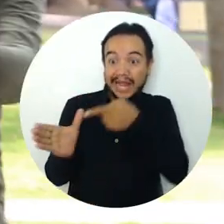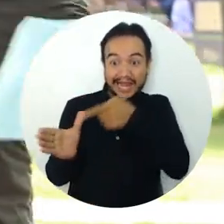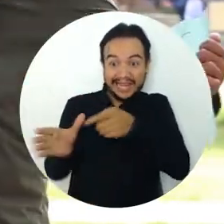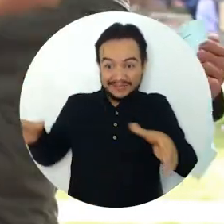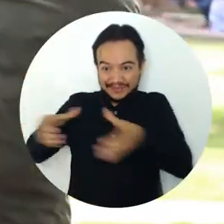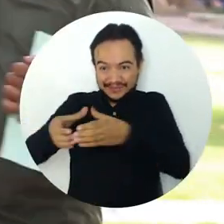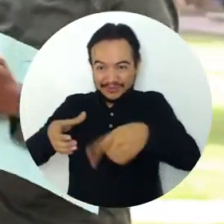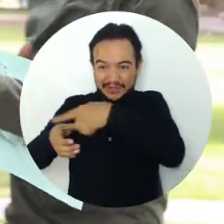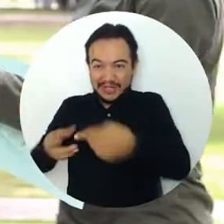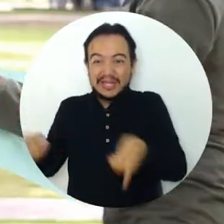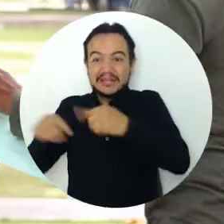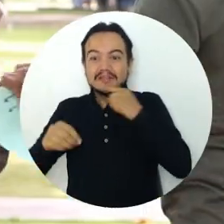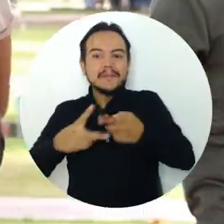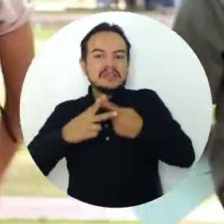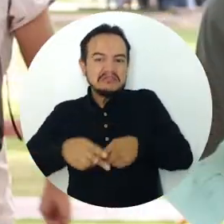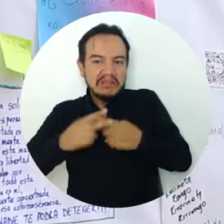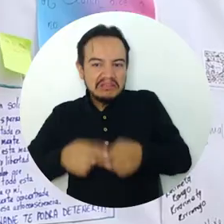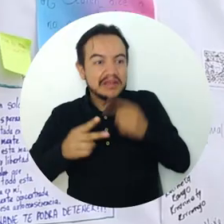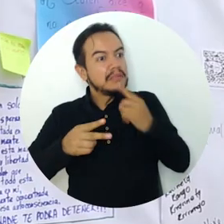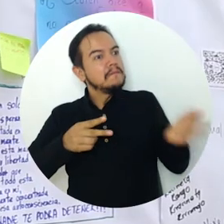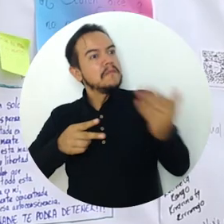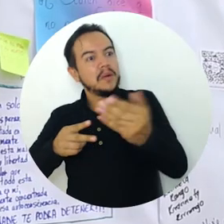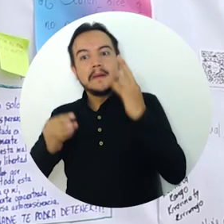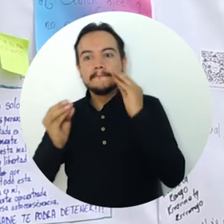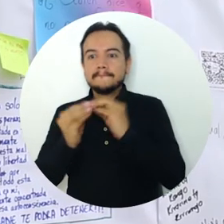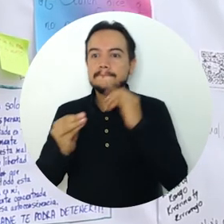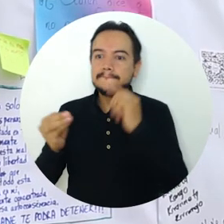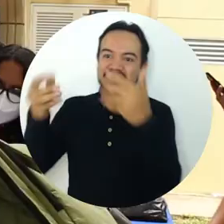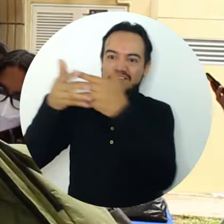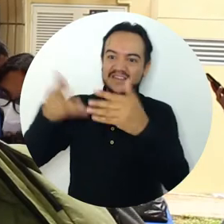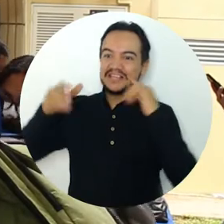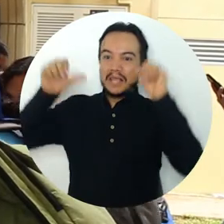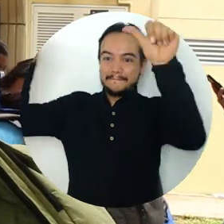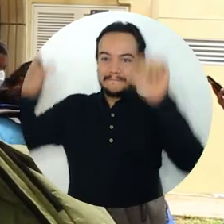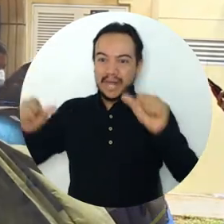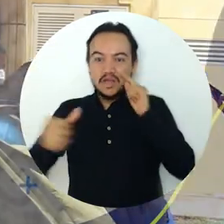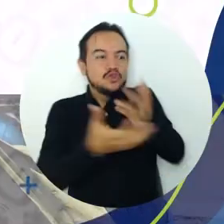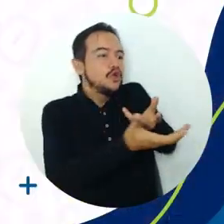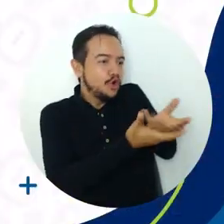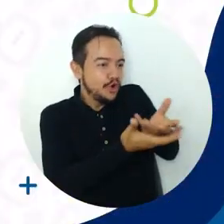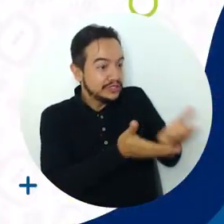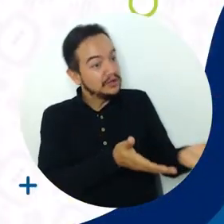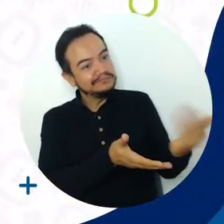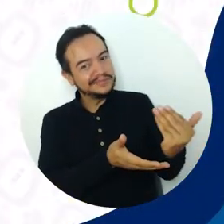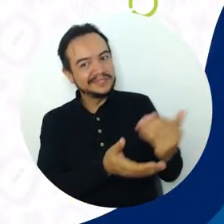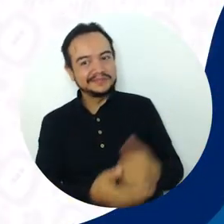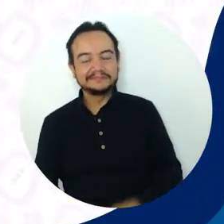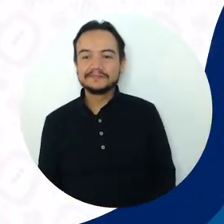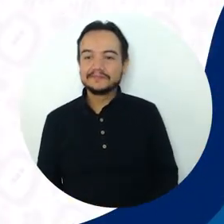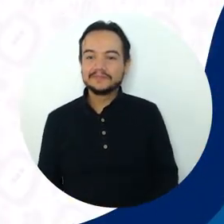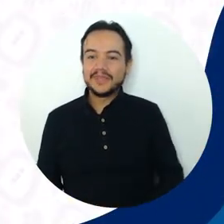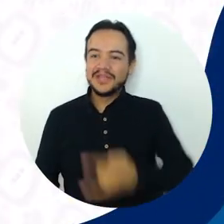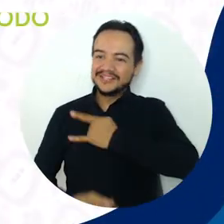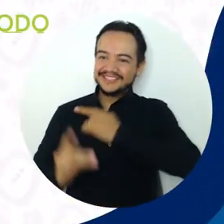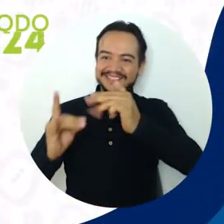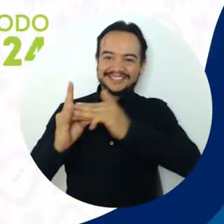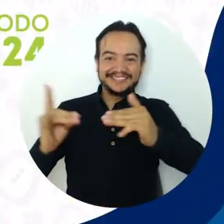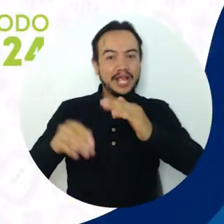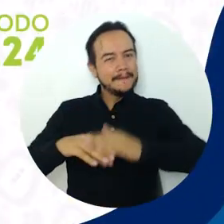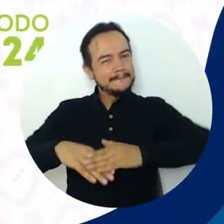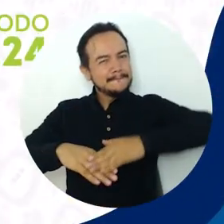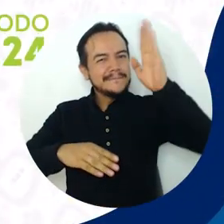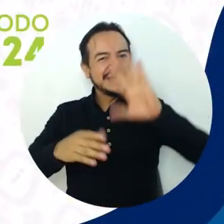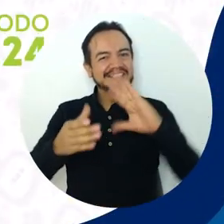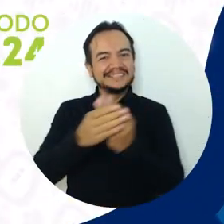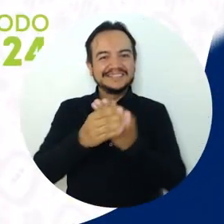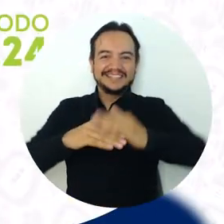originó talleres de promoción y prevención con estudiantes y una mura latón para intercambiar apoyo emocional a través de mensajes. Universidad del